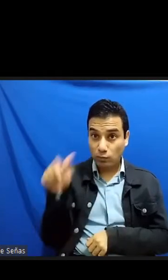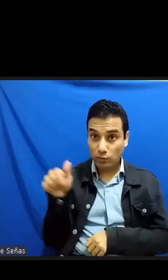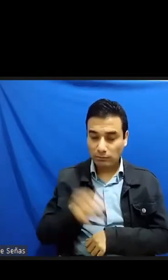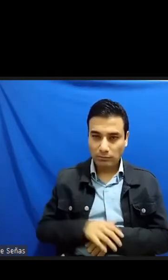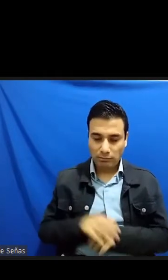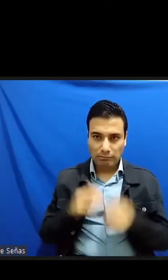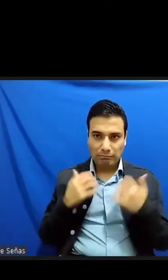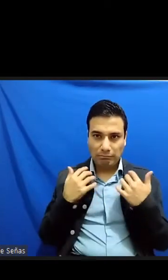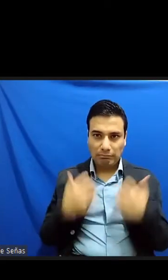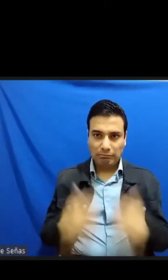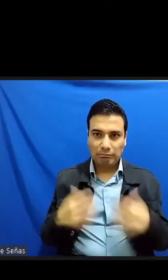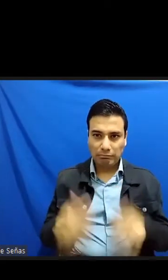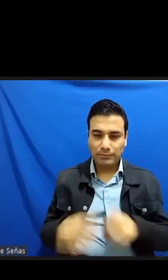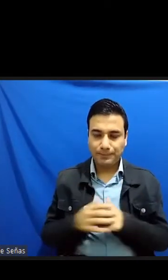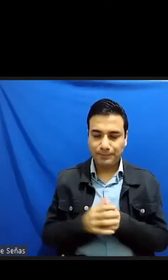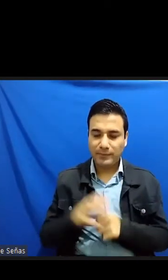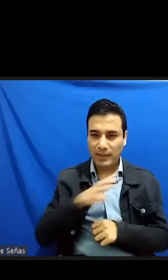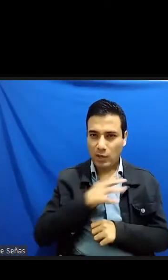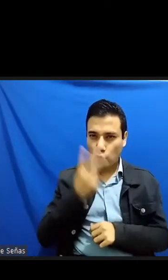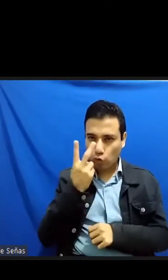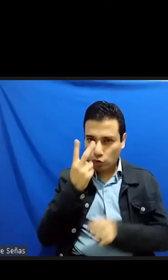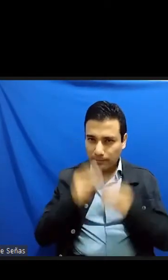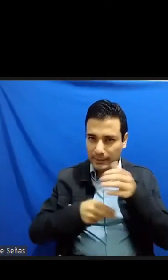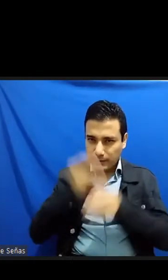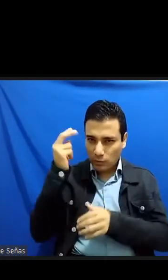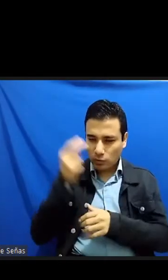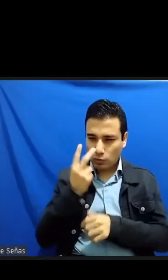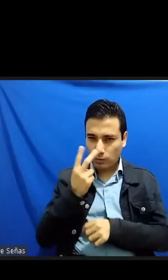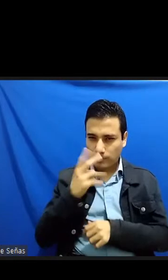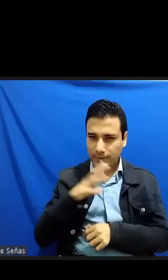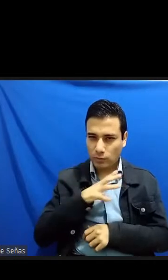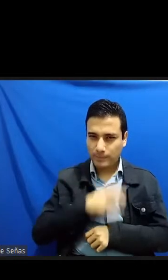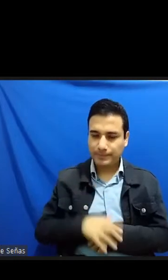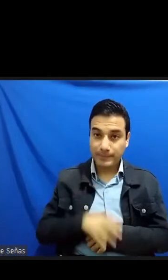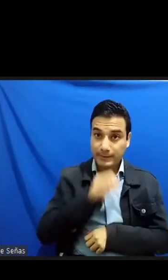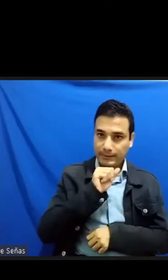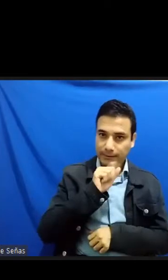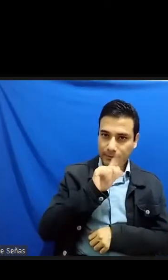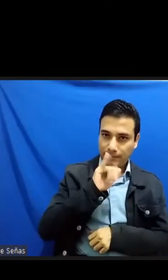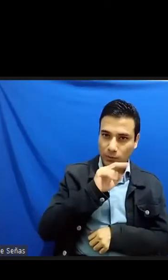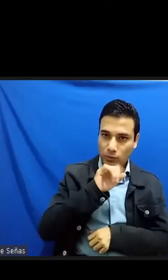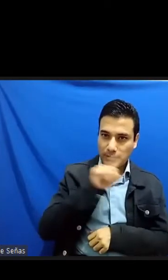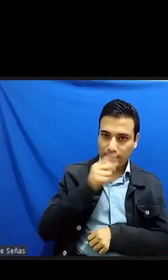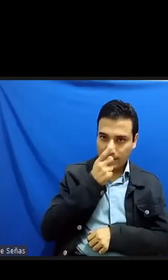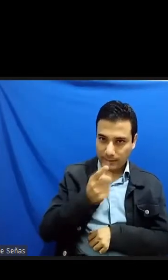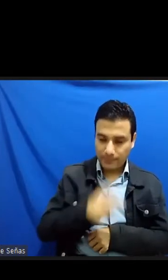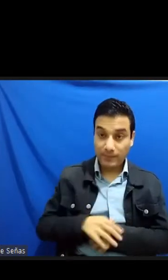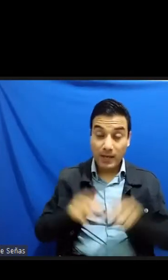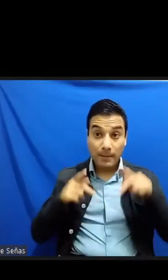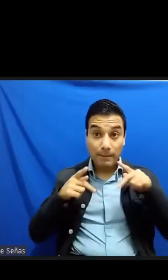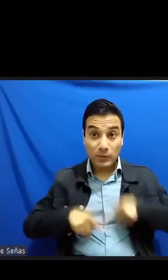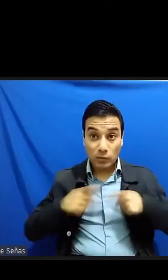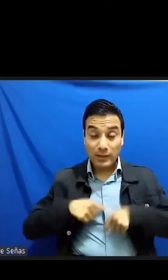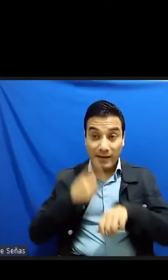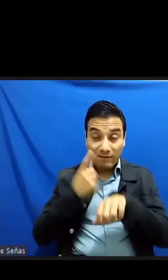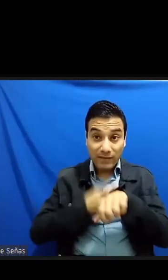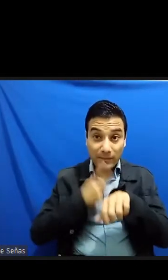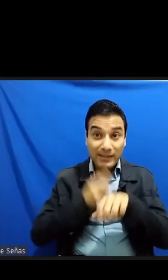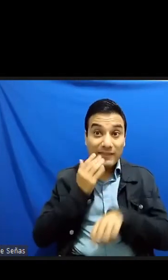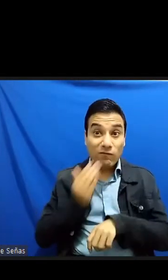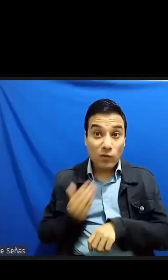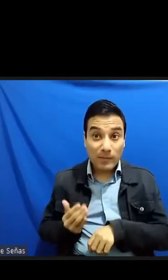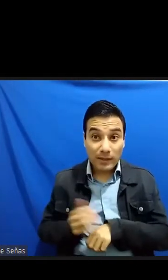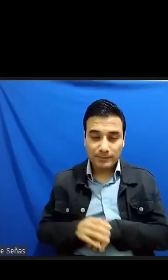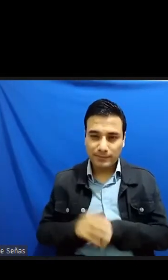si nos atenemos a las reflexiones de Spinoza el deforme por esencia que vendría a ser lo